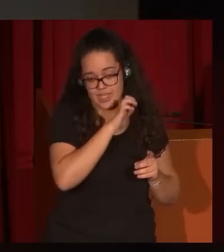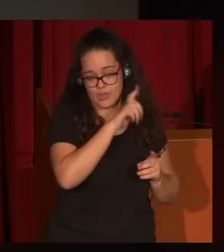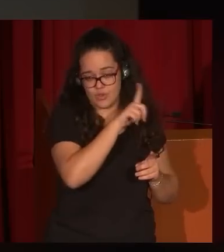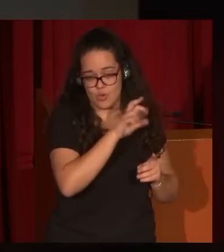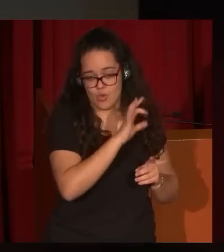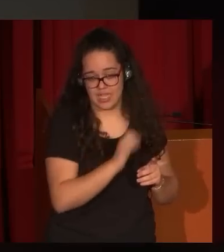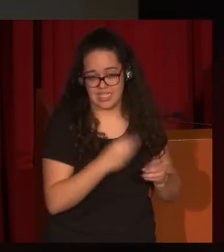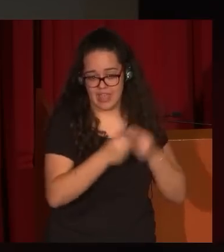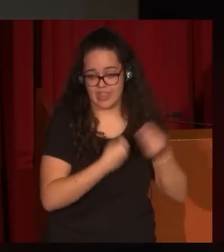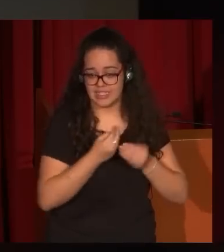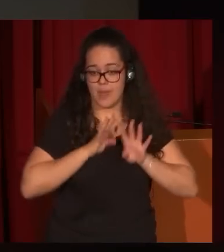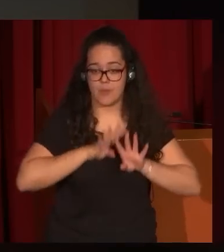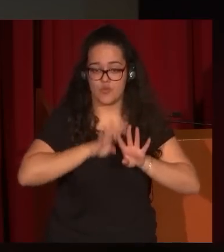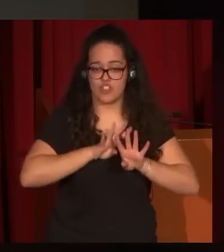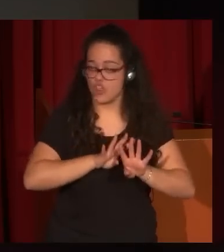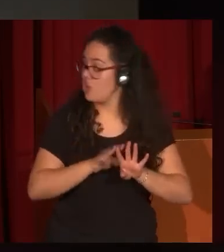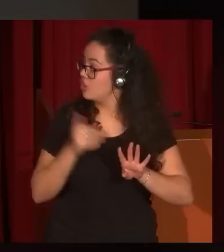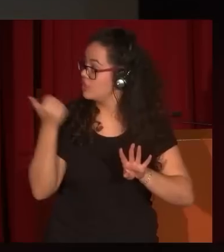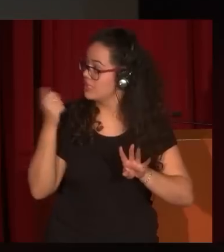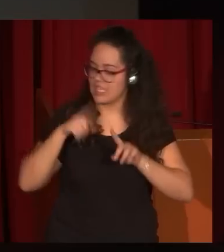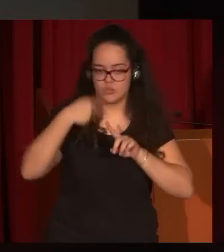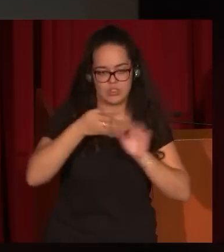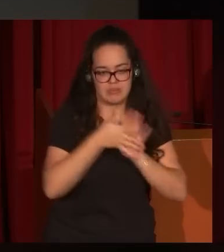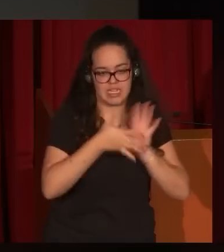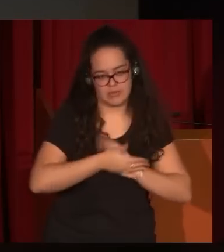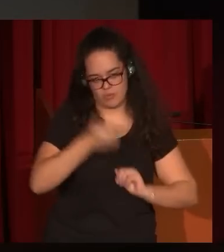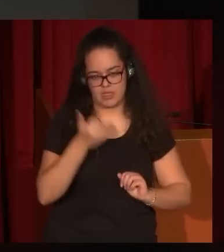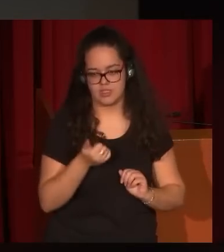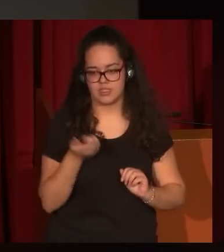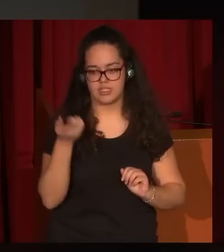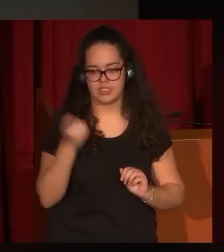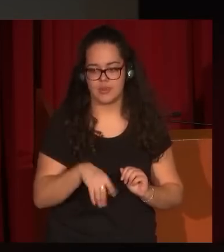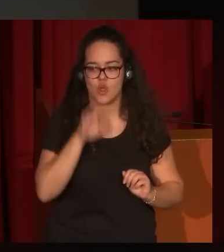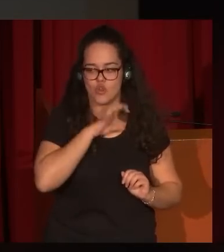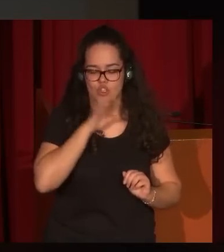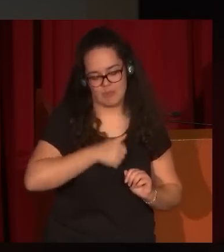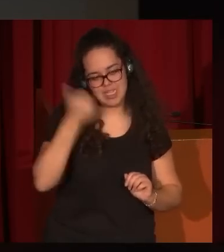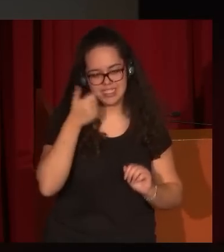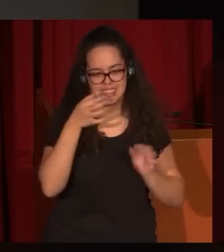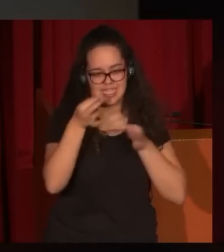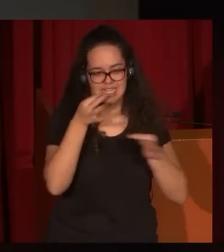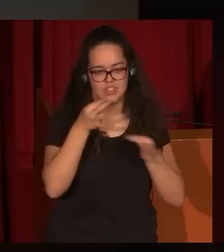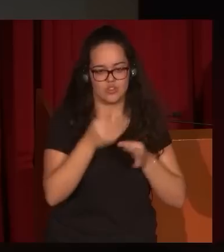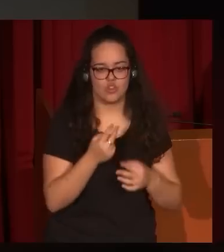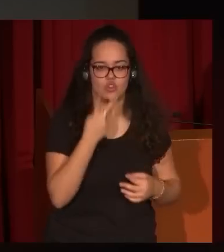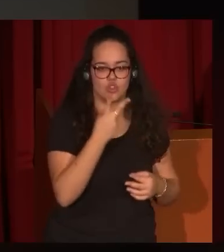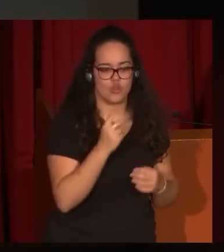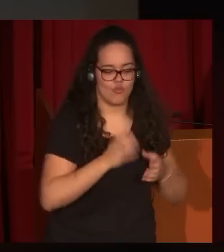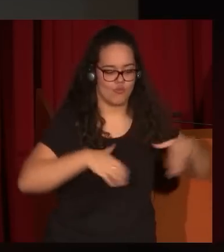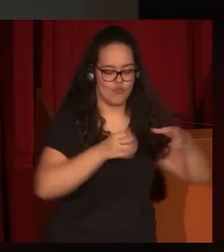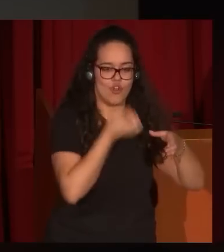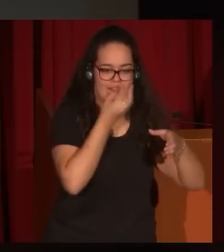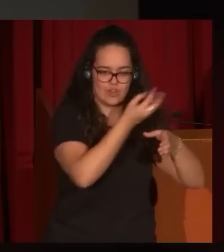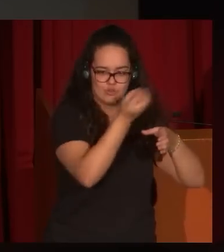procesión que veremos luego con más detalle y muy curioso también, lo veremos con más detalle, dos floreros